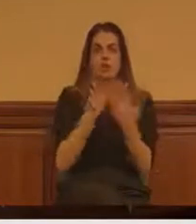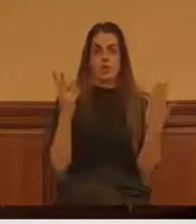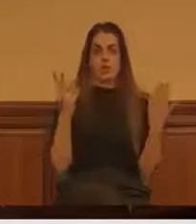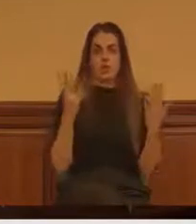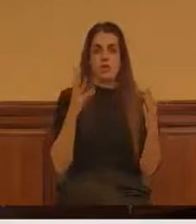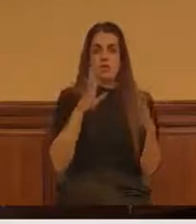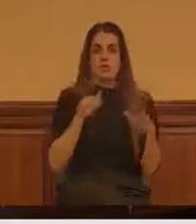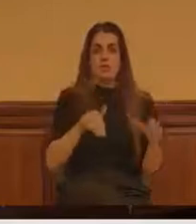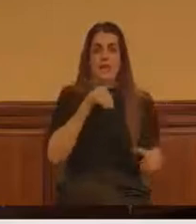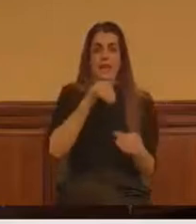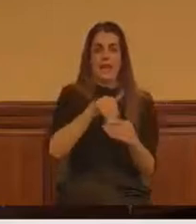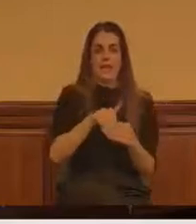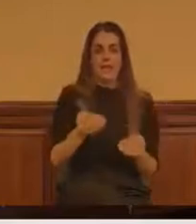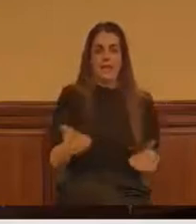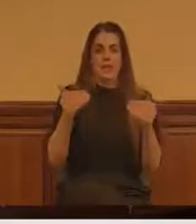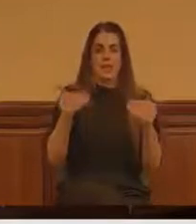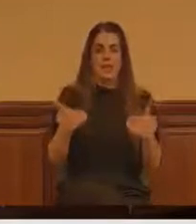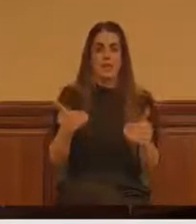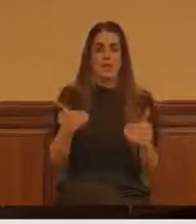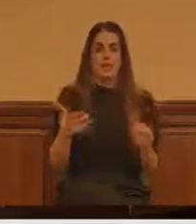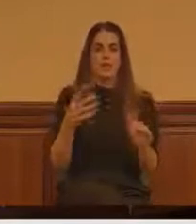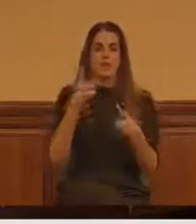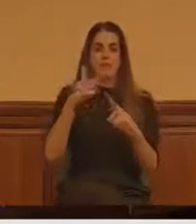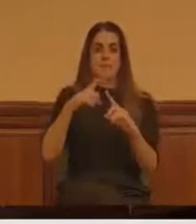municipales fueron en mayo del 2019.